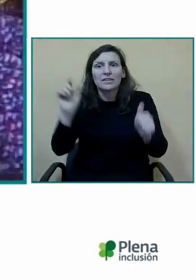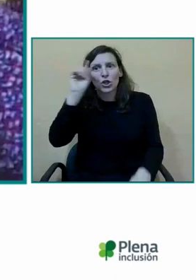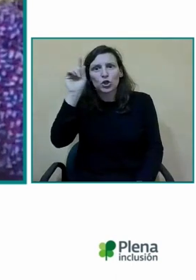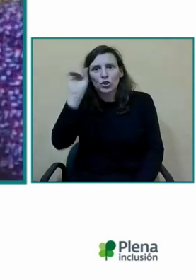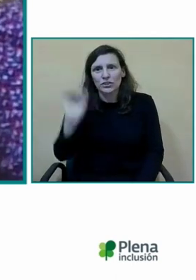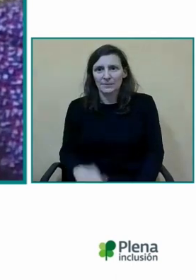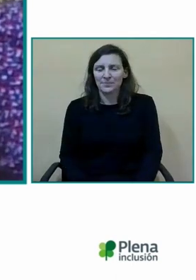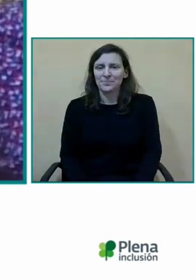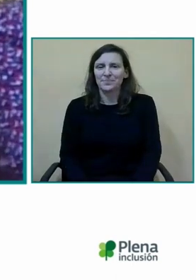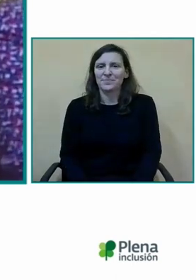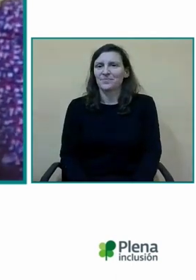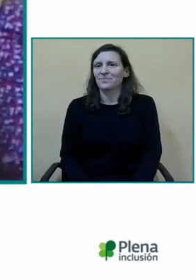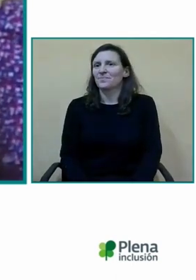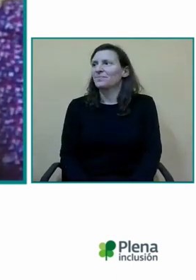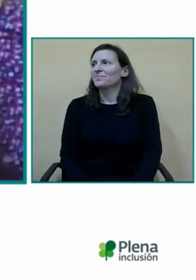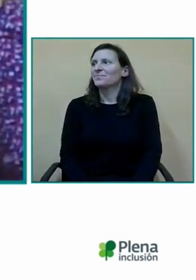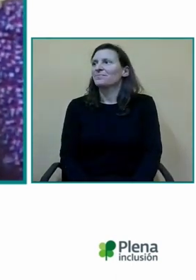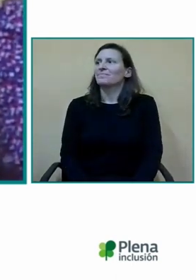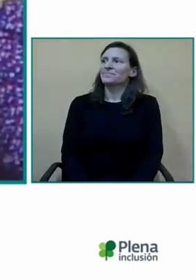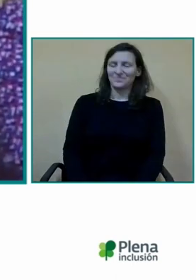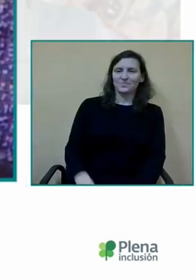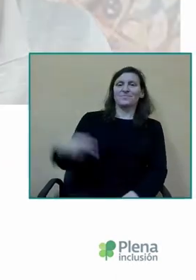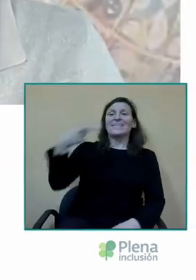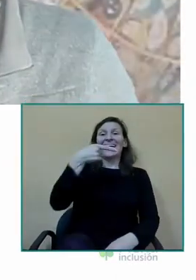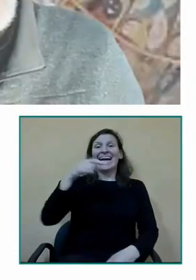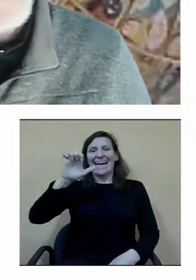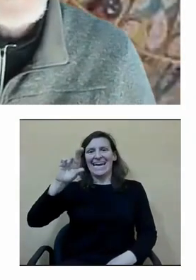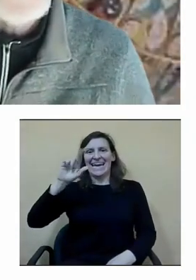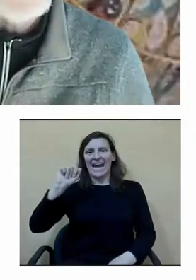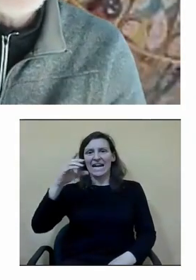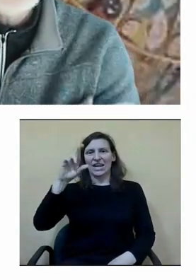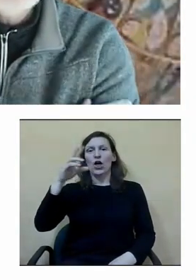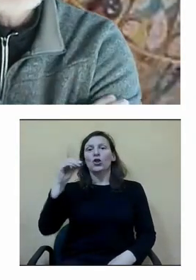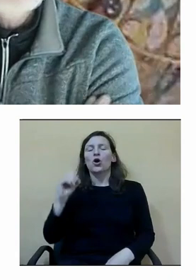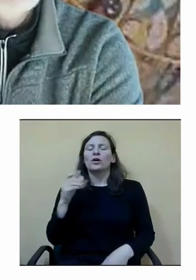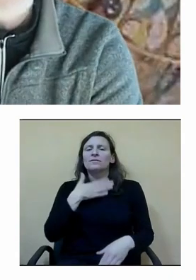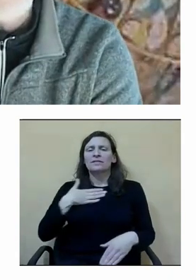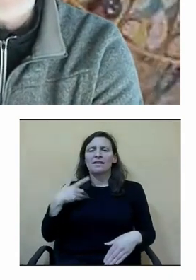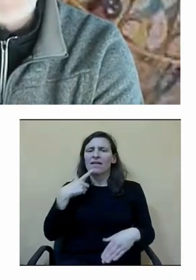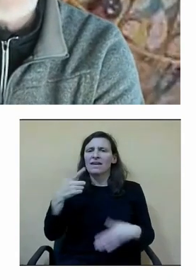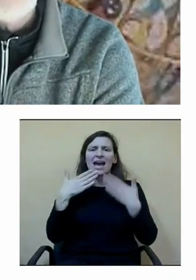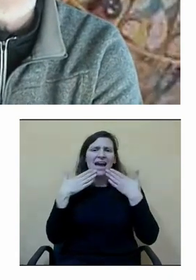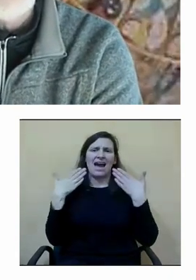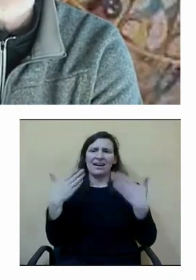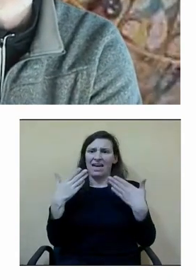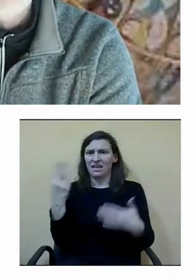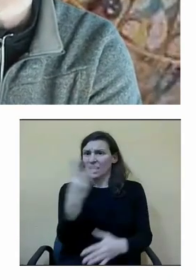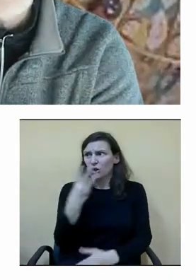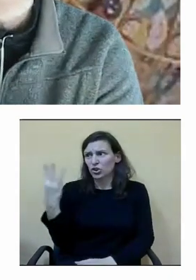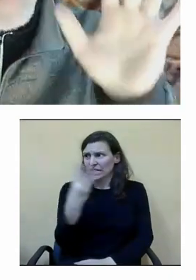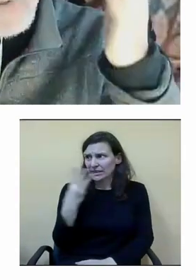os querría preguntar primero no sé si me escucha daros las gracias a los tres por